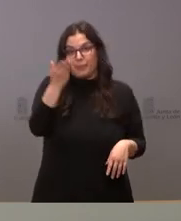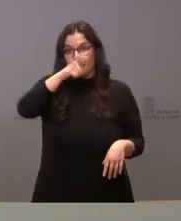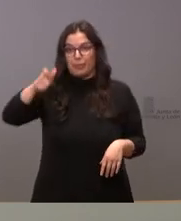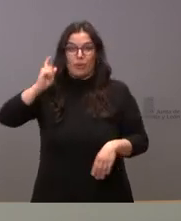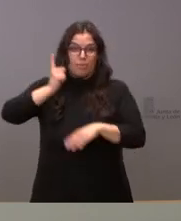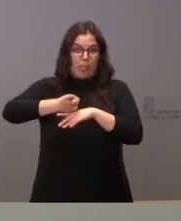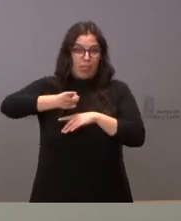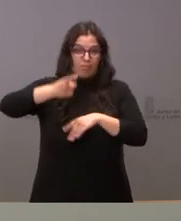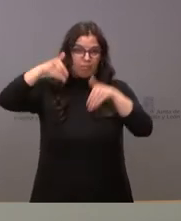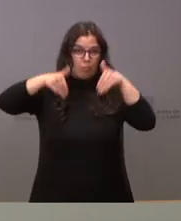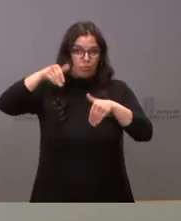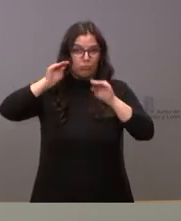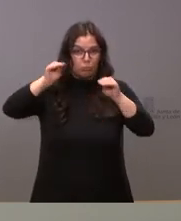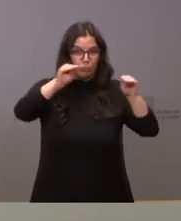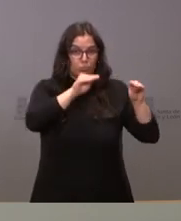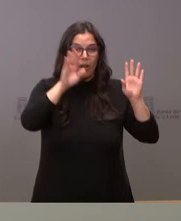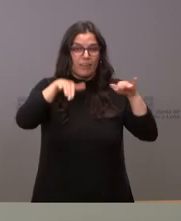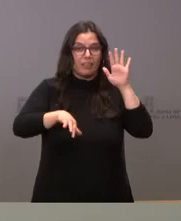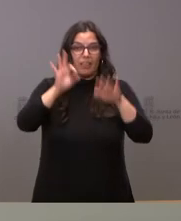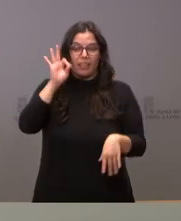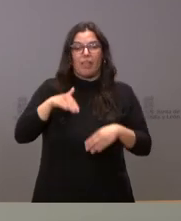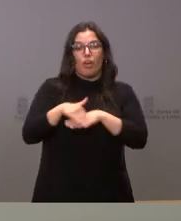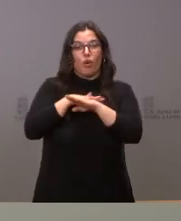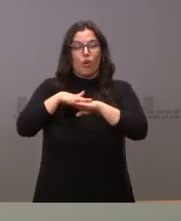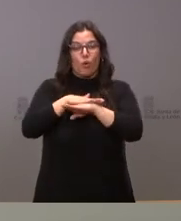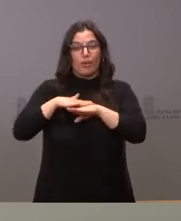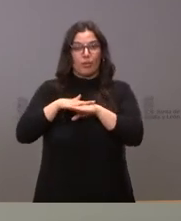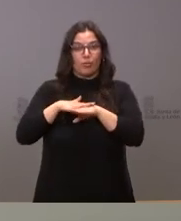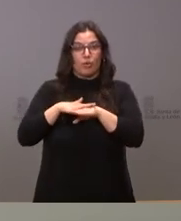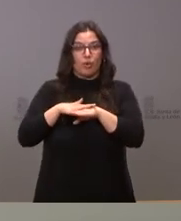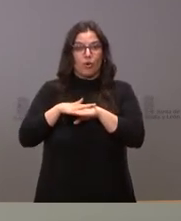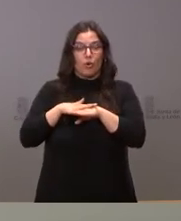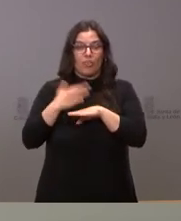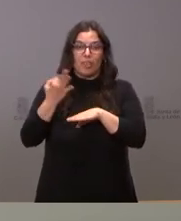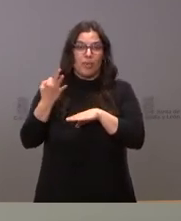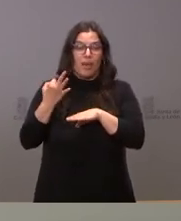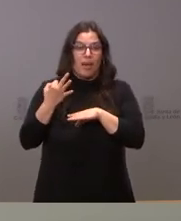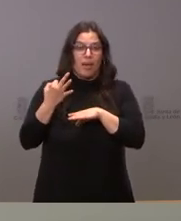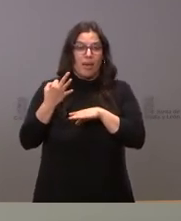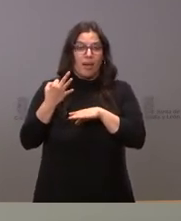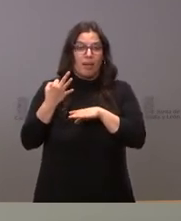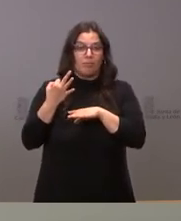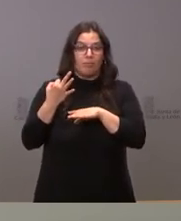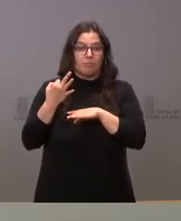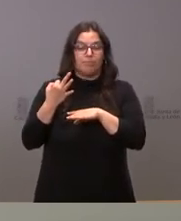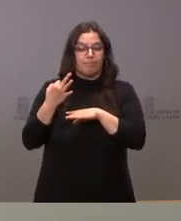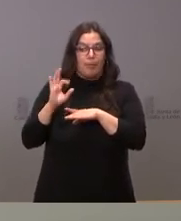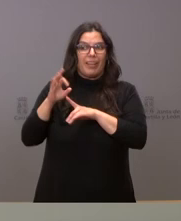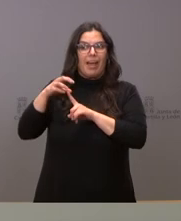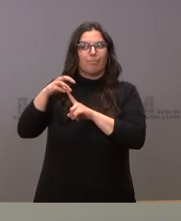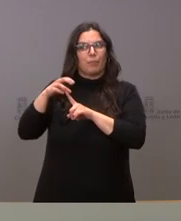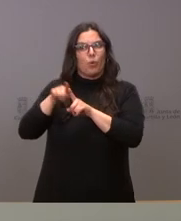deciden en las elecciones lo que decidieron es que el gobierno circulara en torno al proyecto del Partido Popular